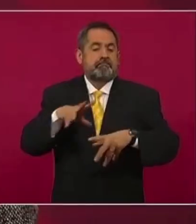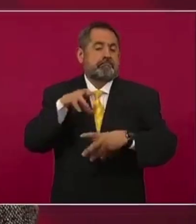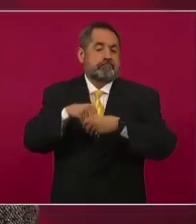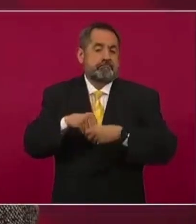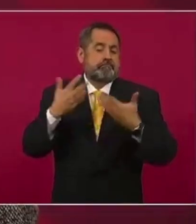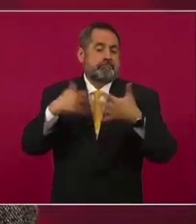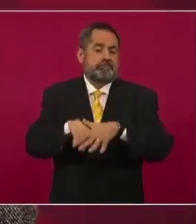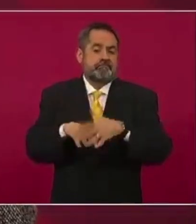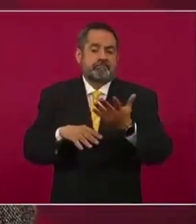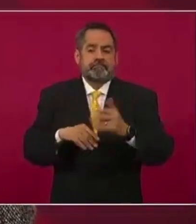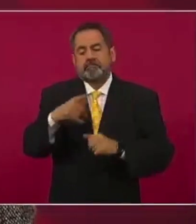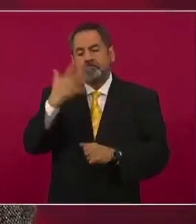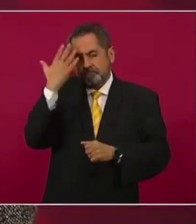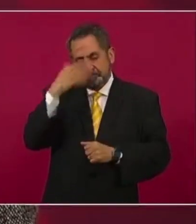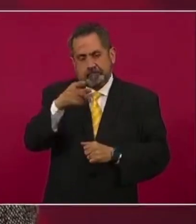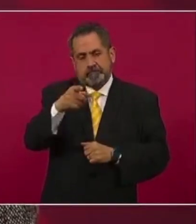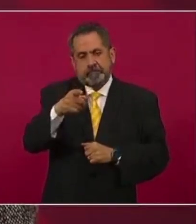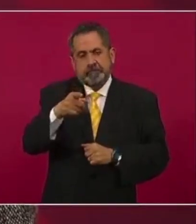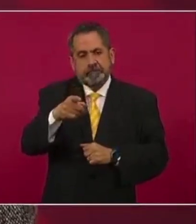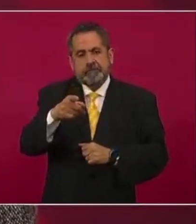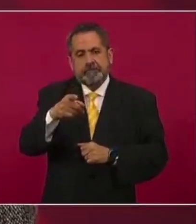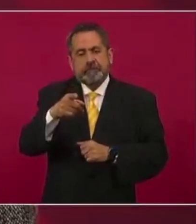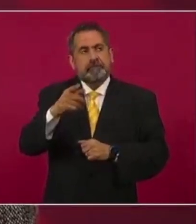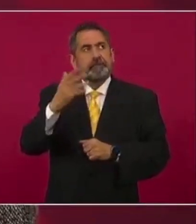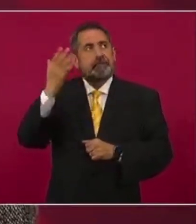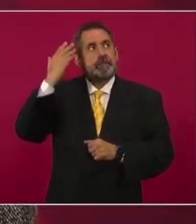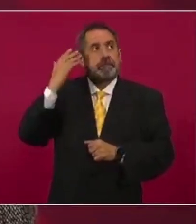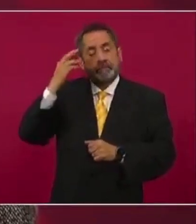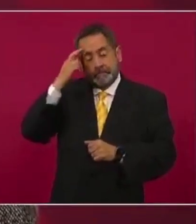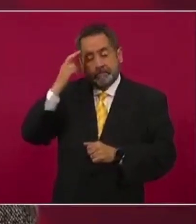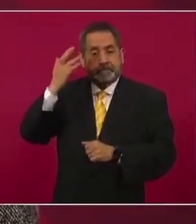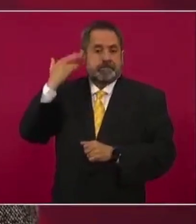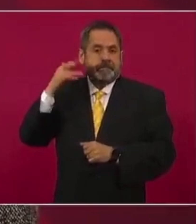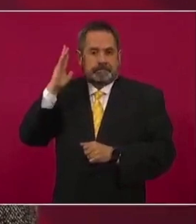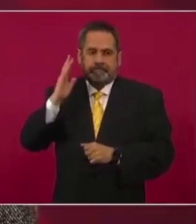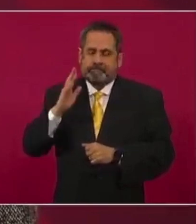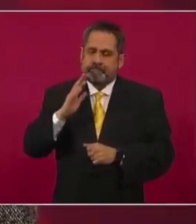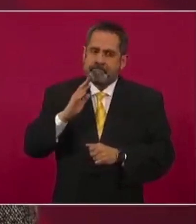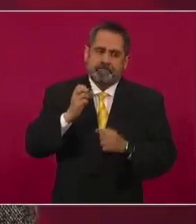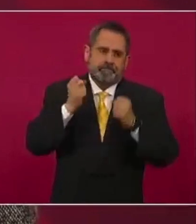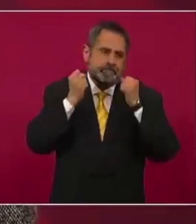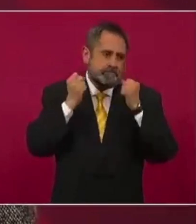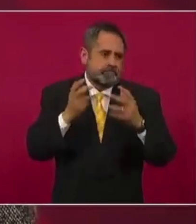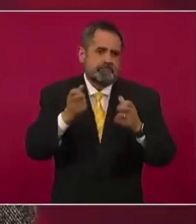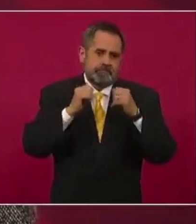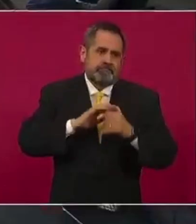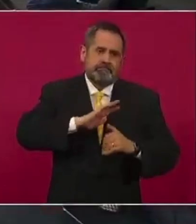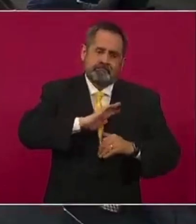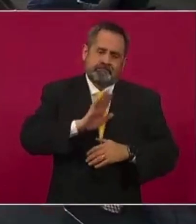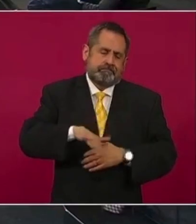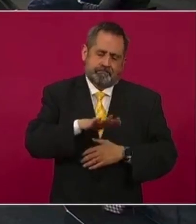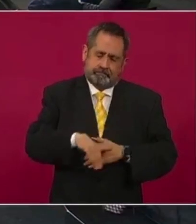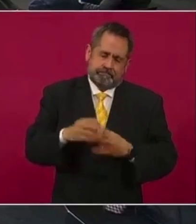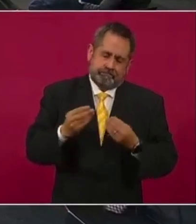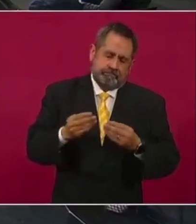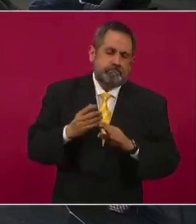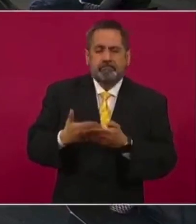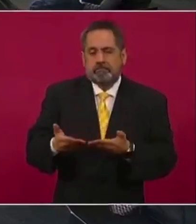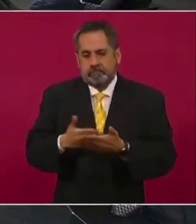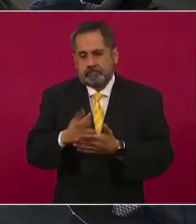un momento alcanzaron o superaron las defunciones, desafortunadamente.